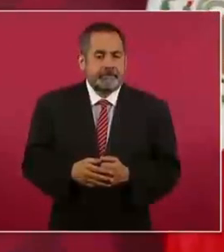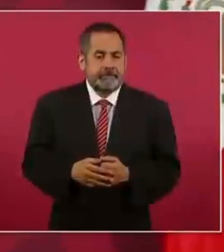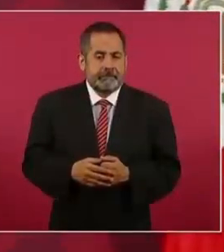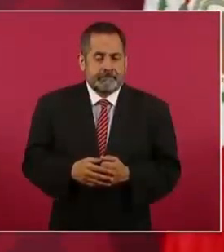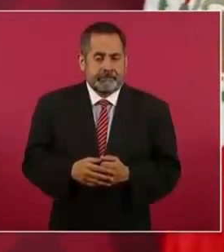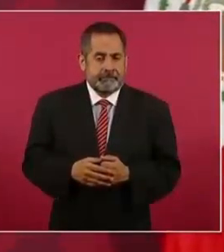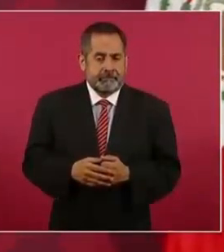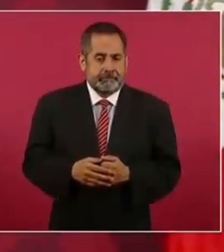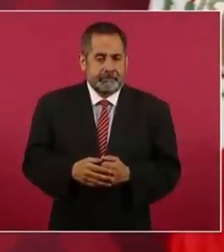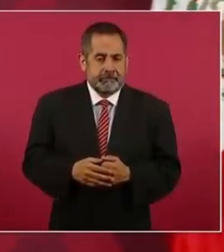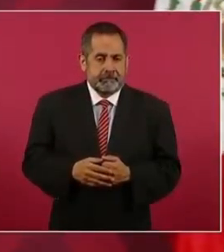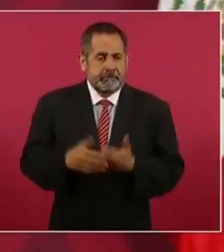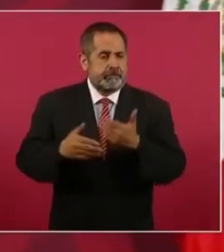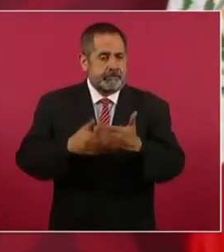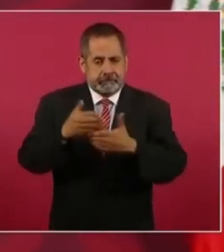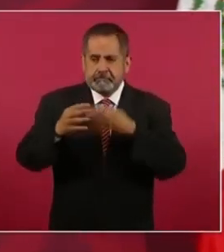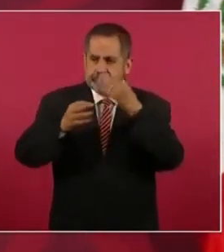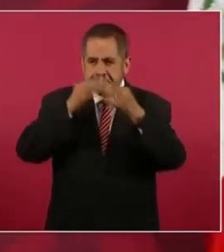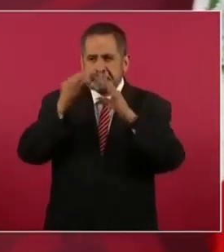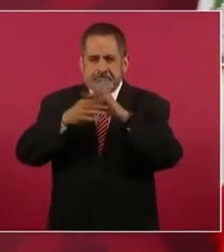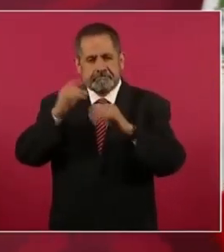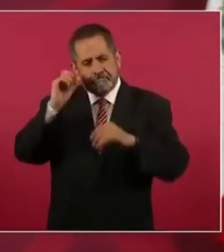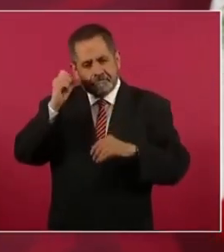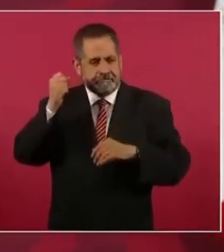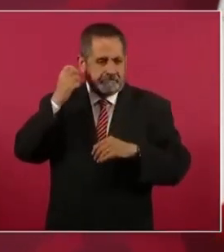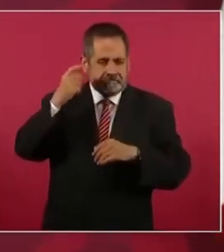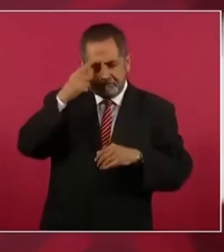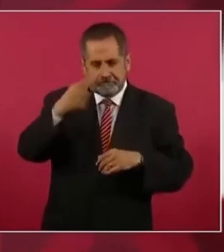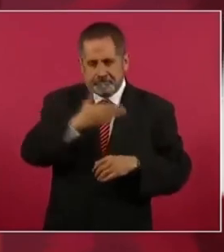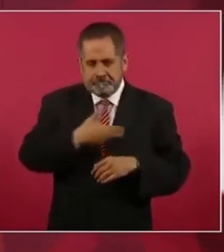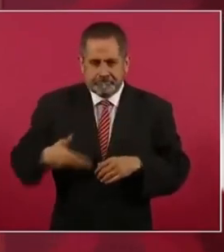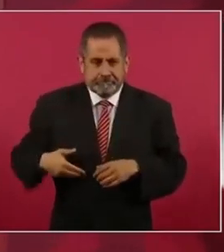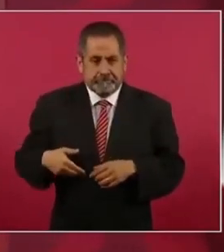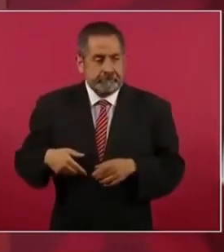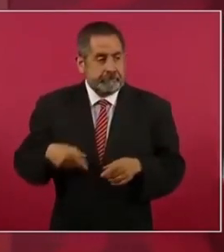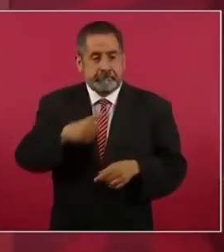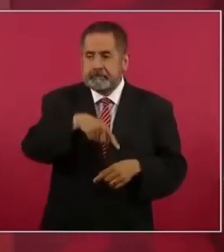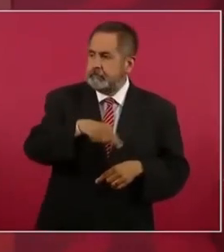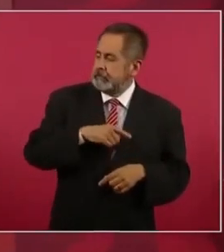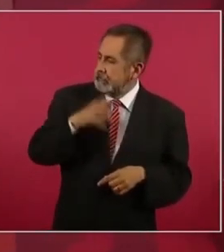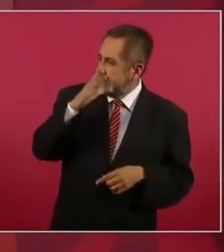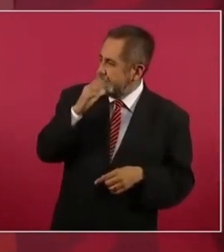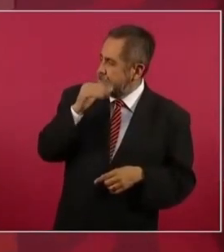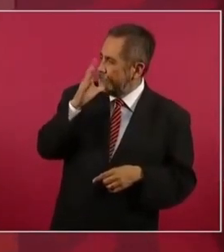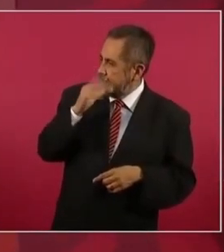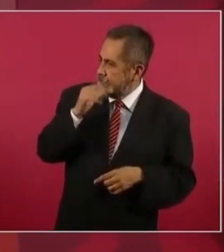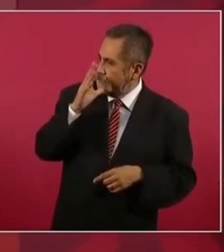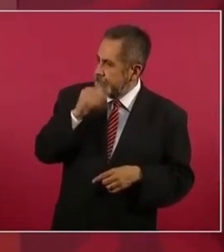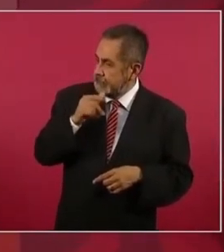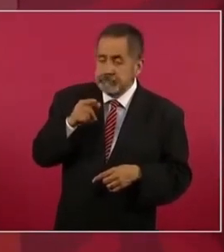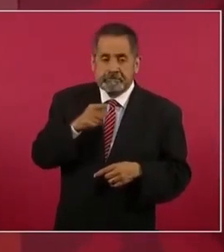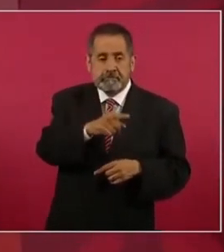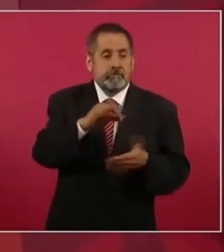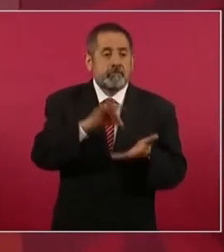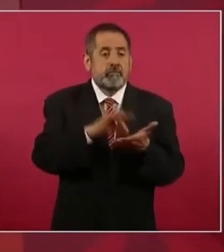la campaña, no pueden subir,